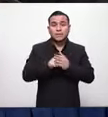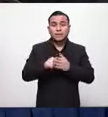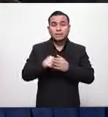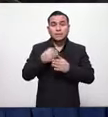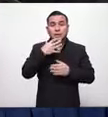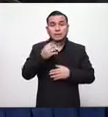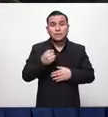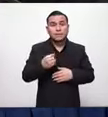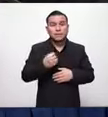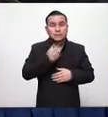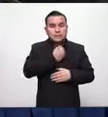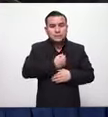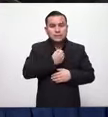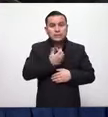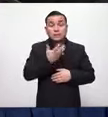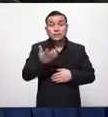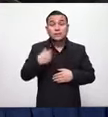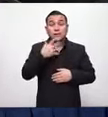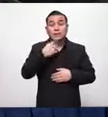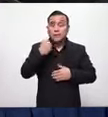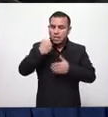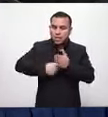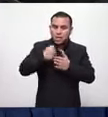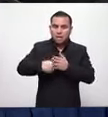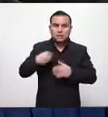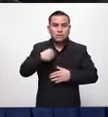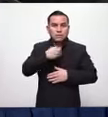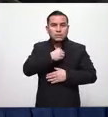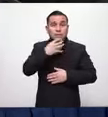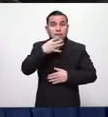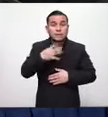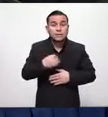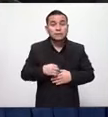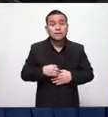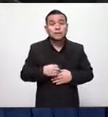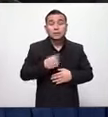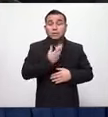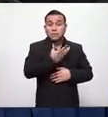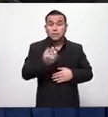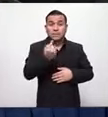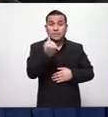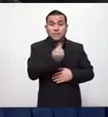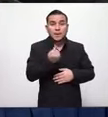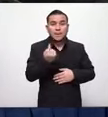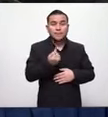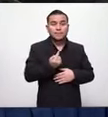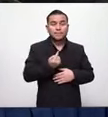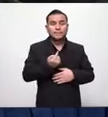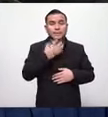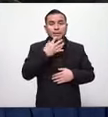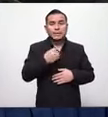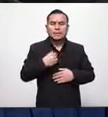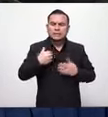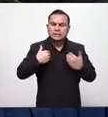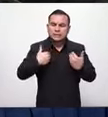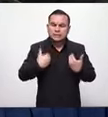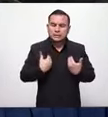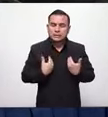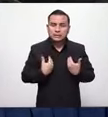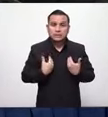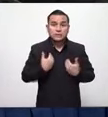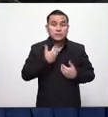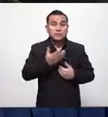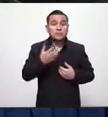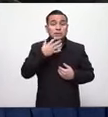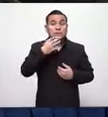sacrificio y el esfuerzo que han hecho ustedes doctores doctoras personal de primera línea sé que están cansados están